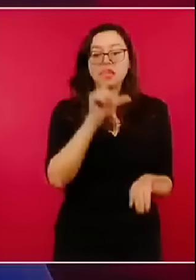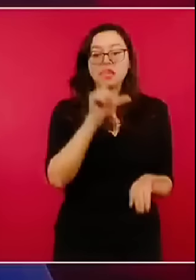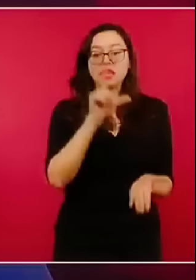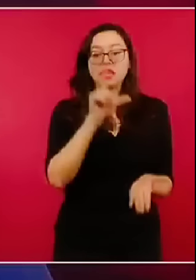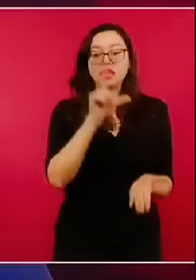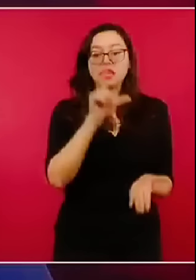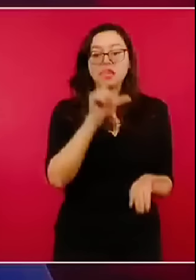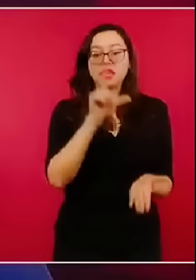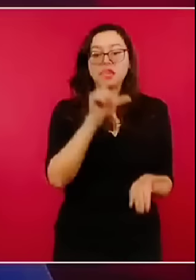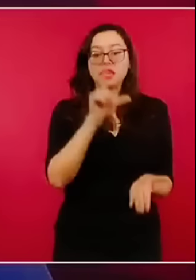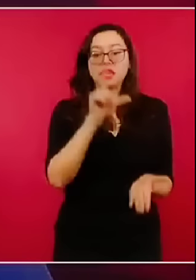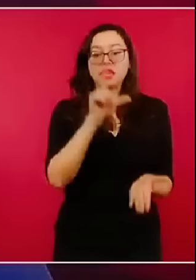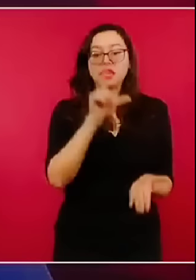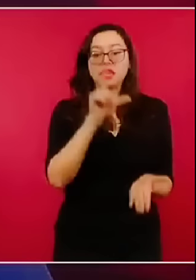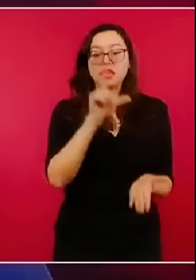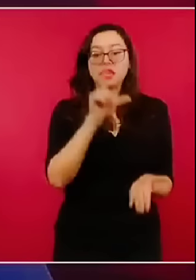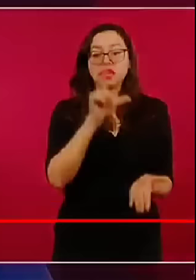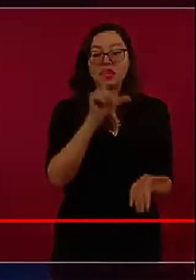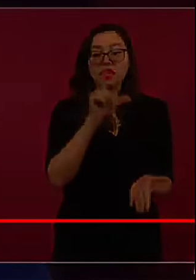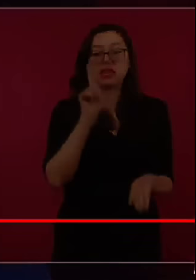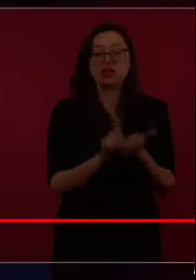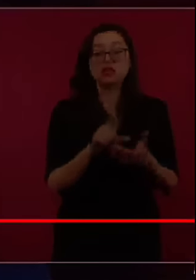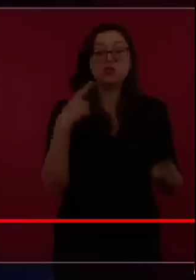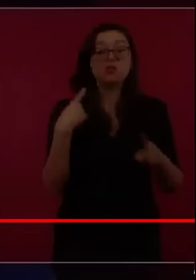problema de agua aquí en Monterrey. Por favor.